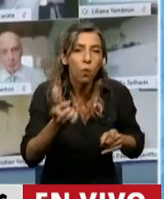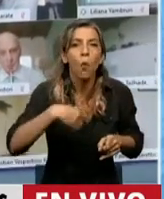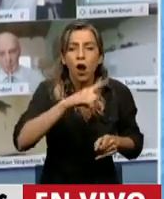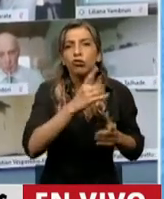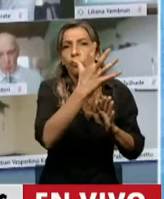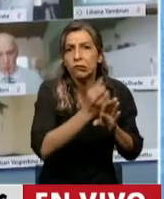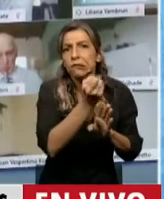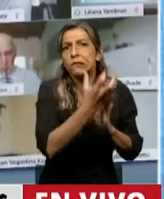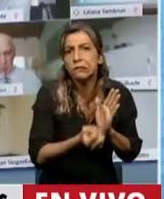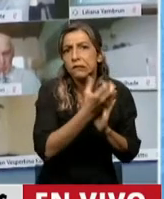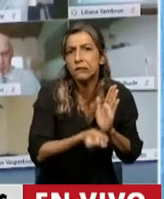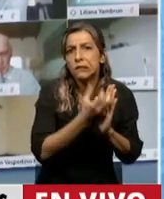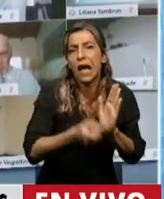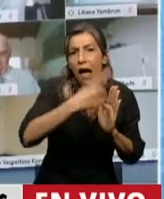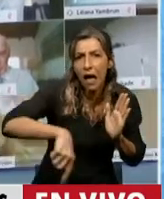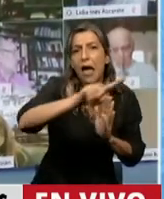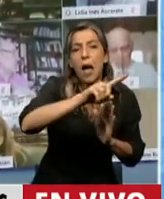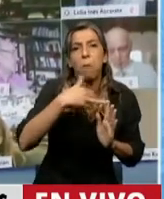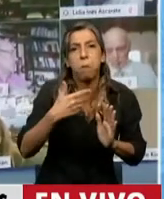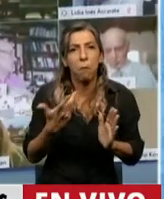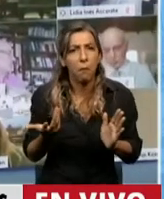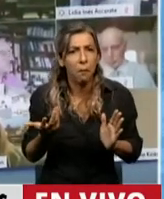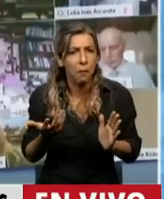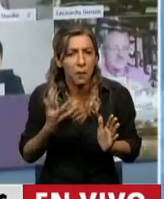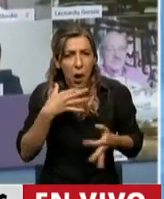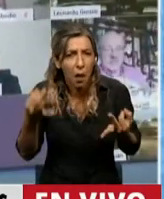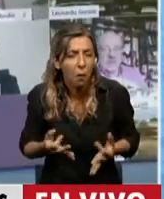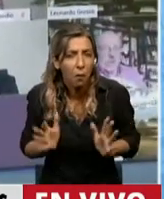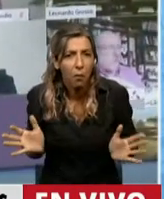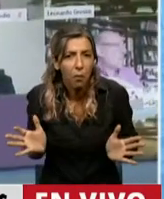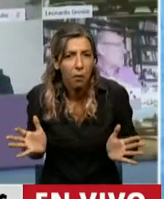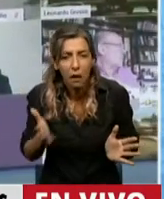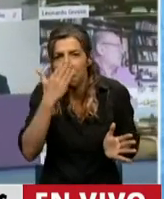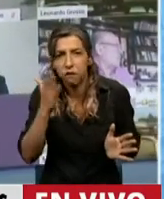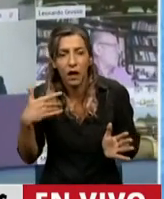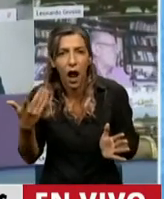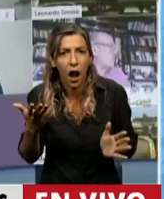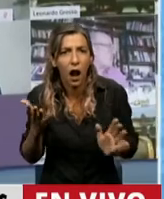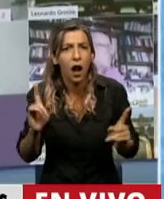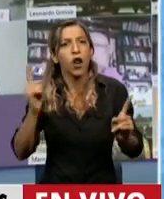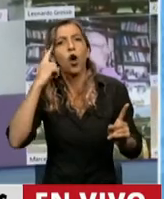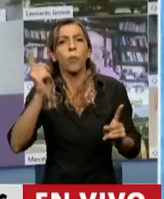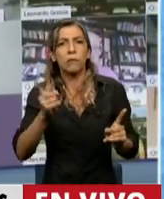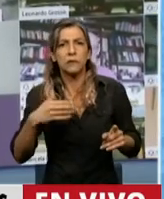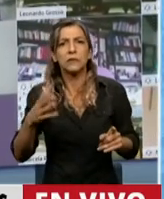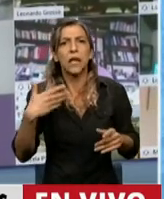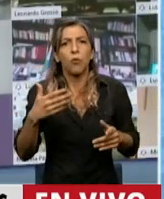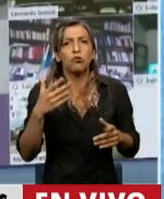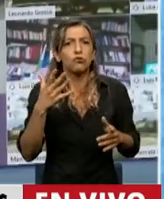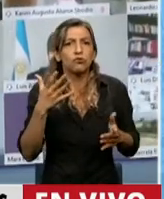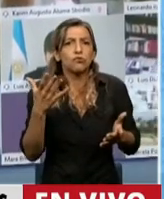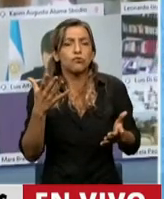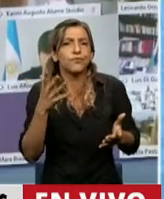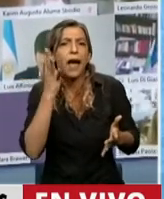último escalón, pero no para darle una cantidad que les permita desarrollarse plenamente, sino para darle